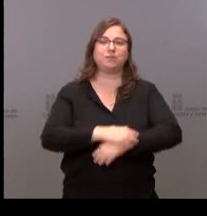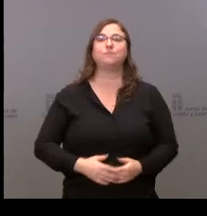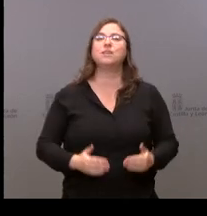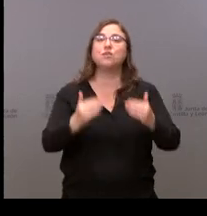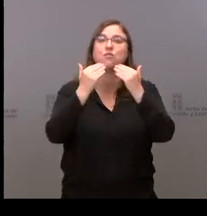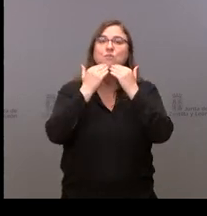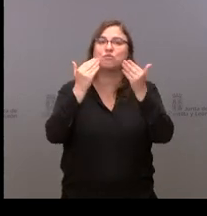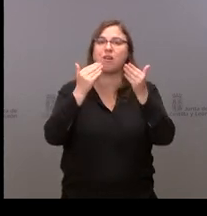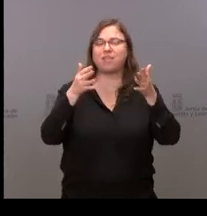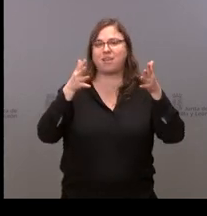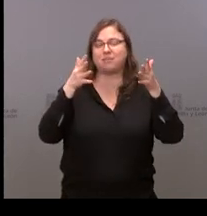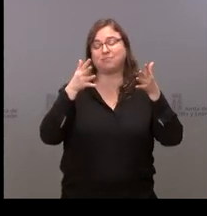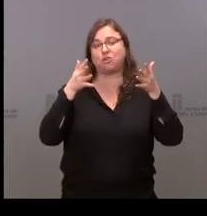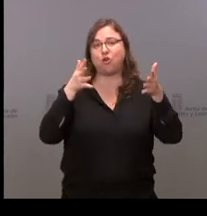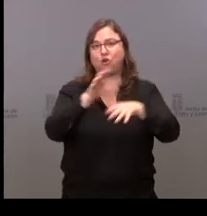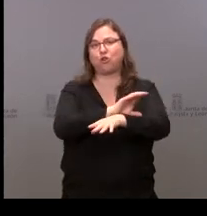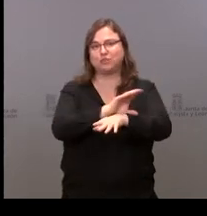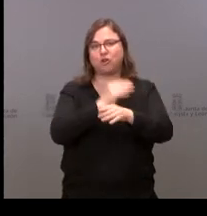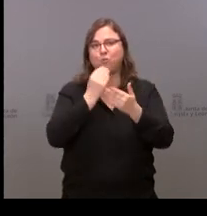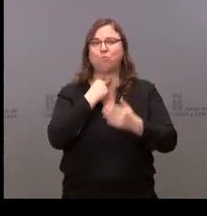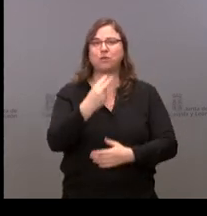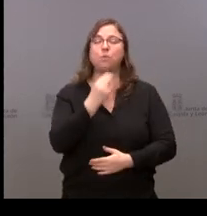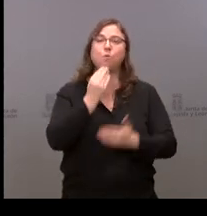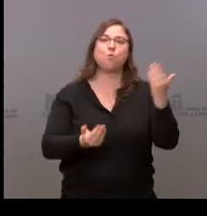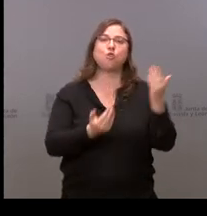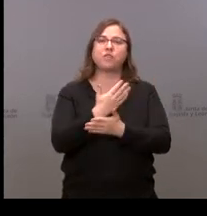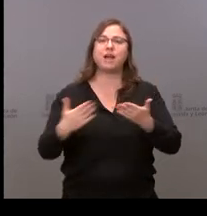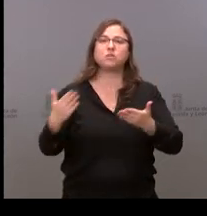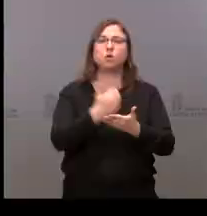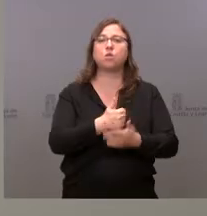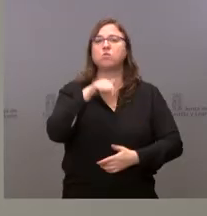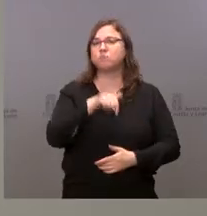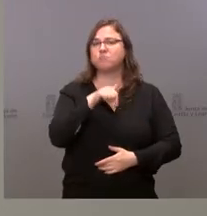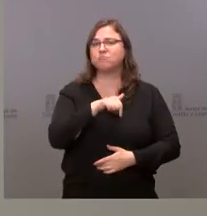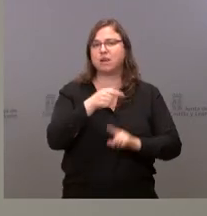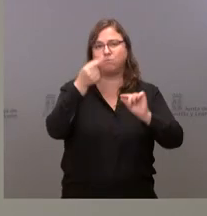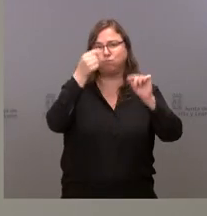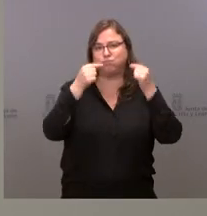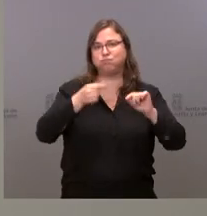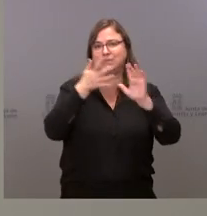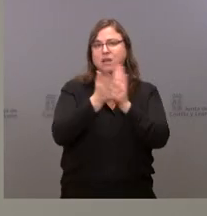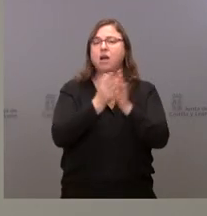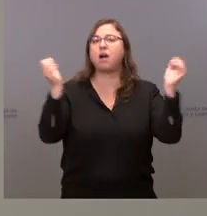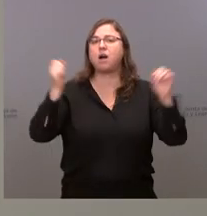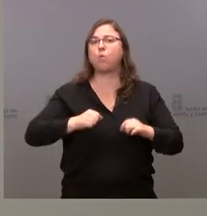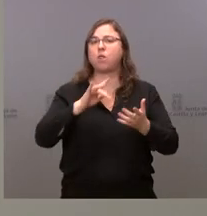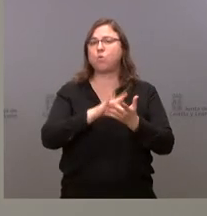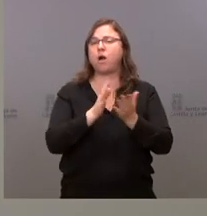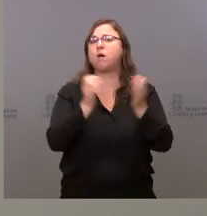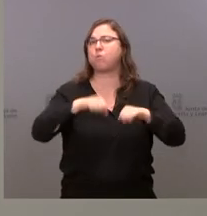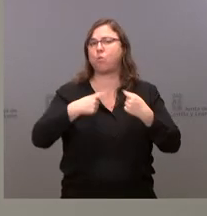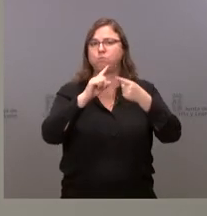gracias, consejero, portavoz y buenos días a todas y a todos. Voy a ir desgranando los distintos acuerdos aprobados